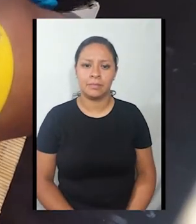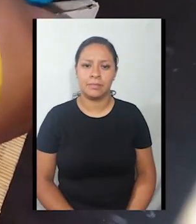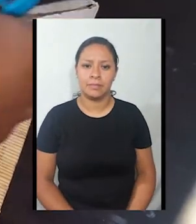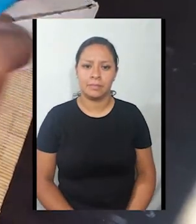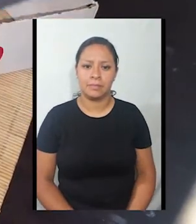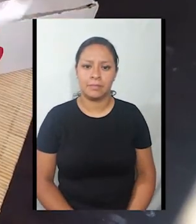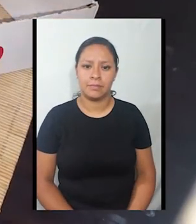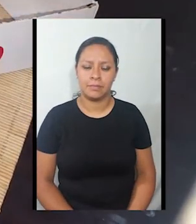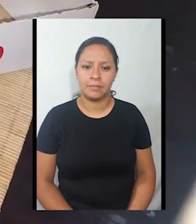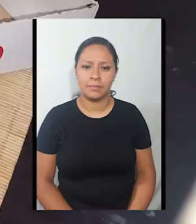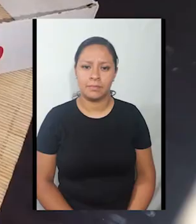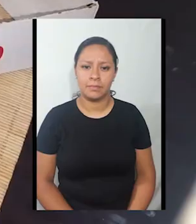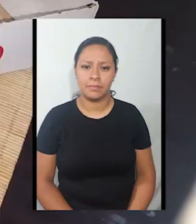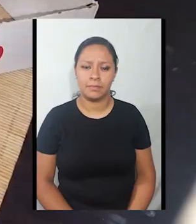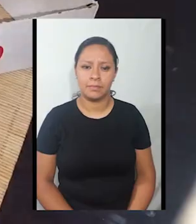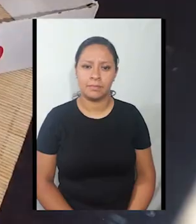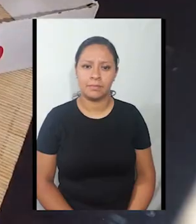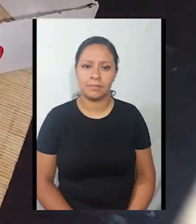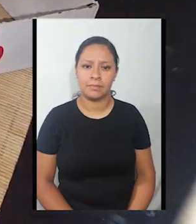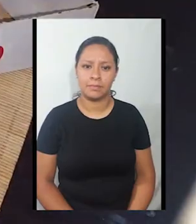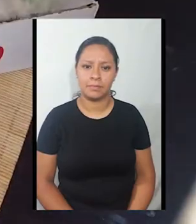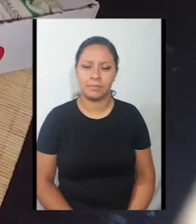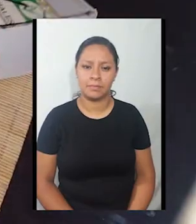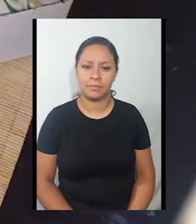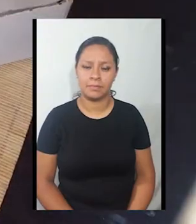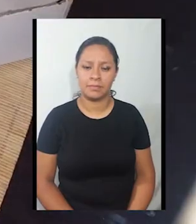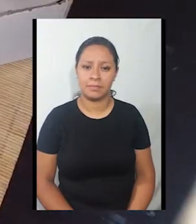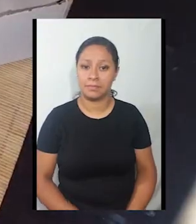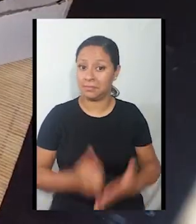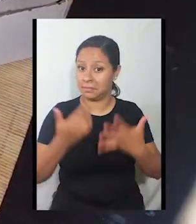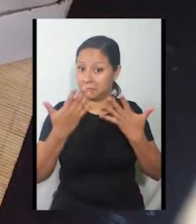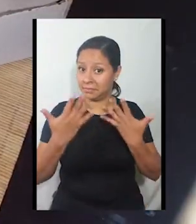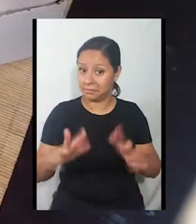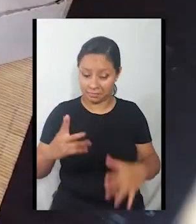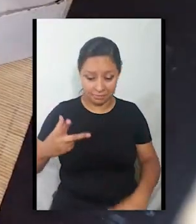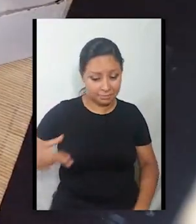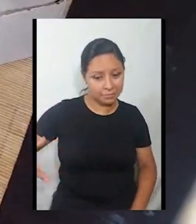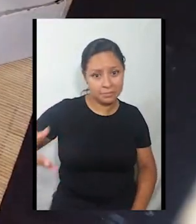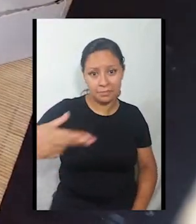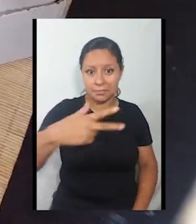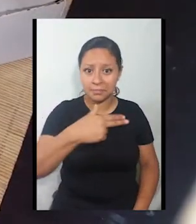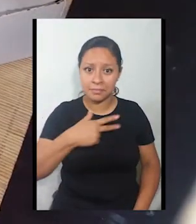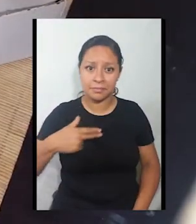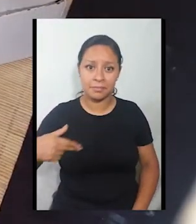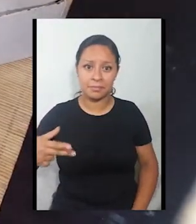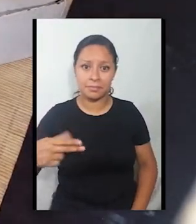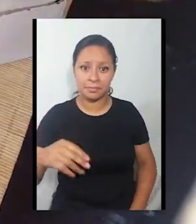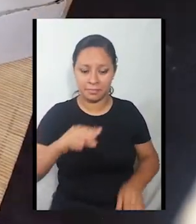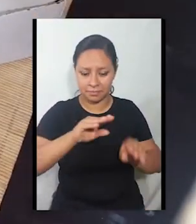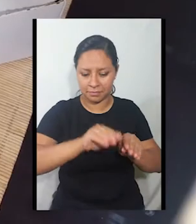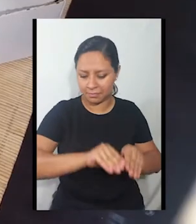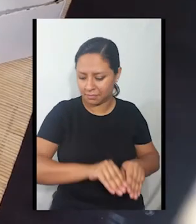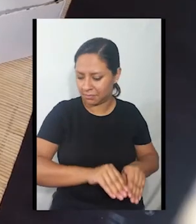Una vez que terminemos de recortarlo, igual quitamos este pedazo